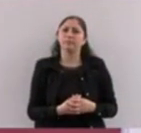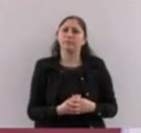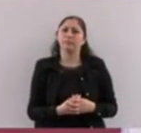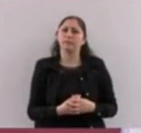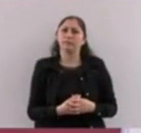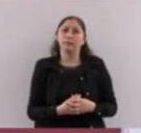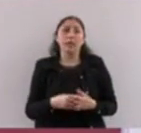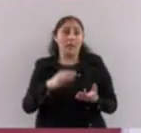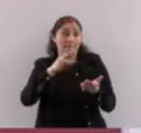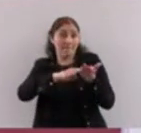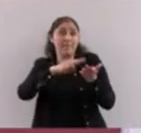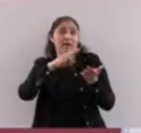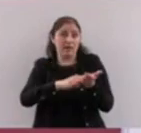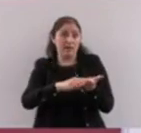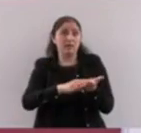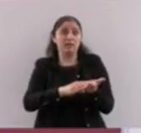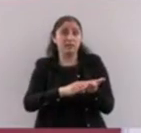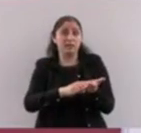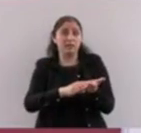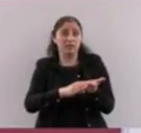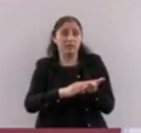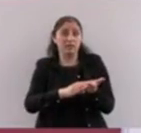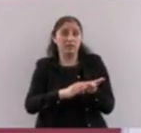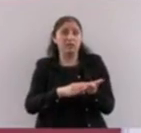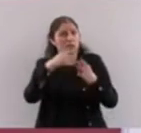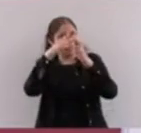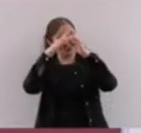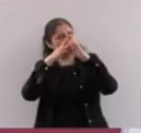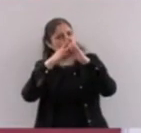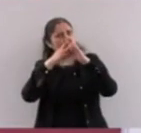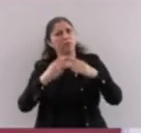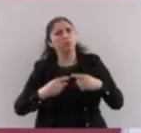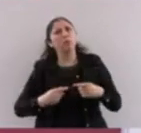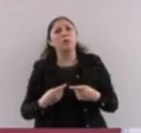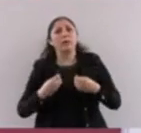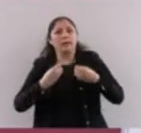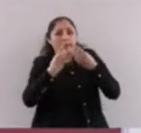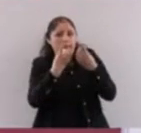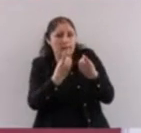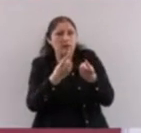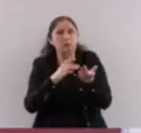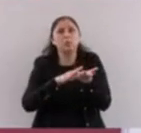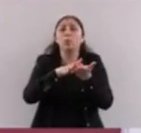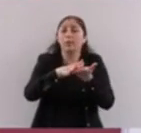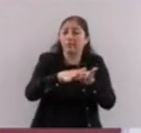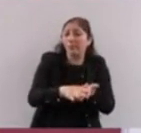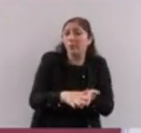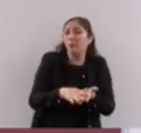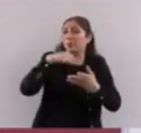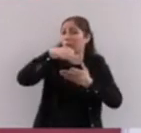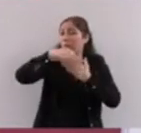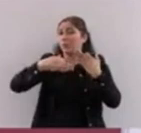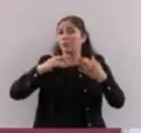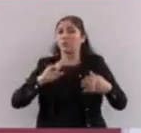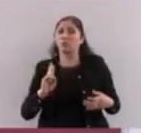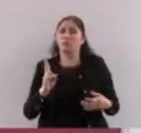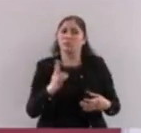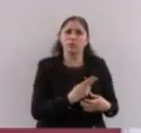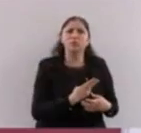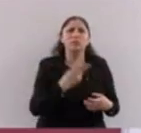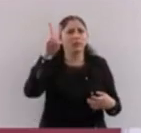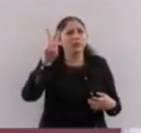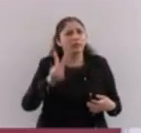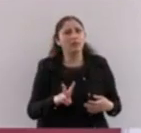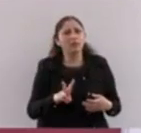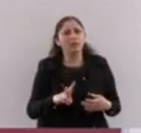ellas merecen un reconocimiento y un agradecimiento de todos nosotros. Se levantaban a